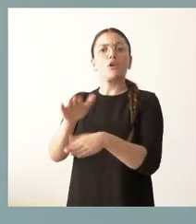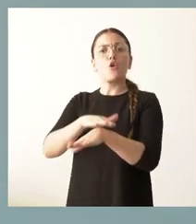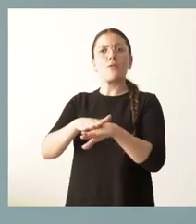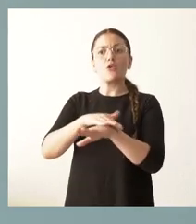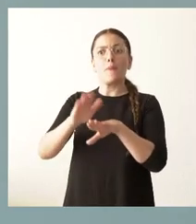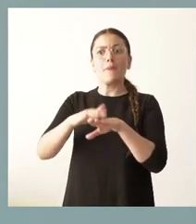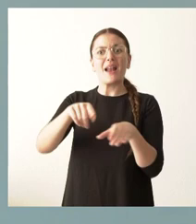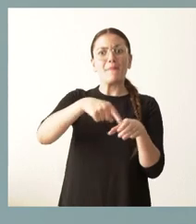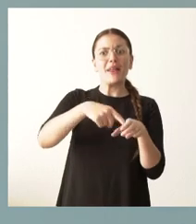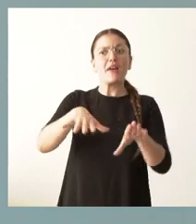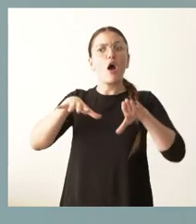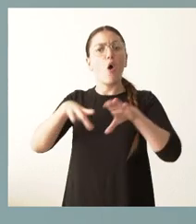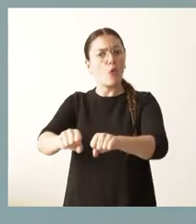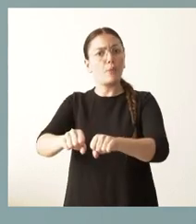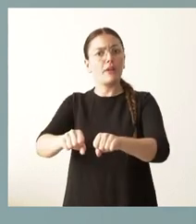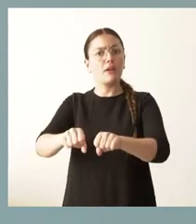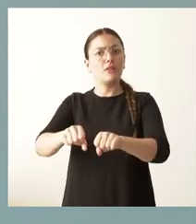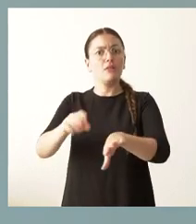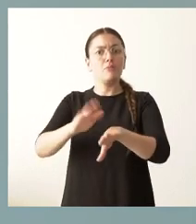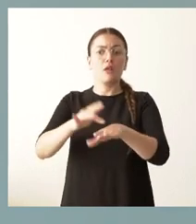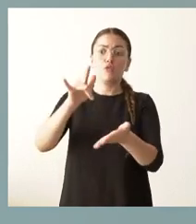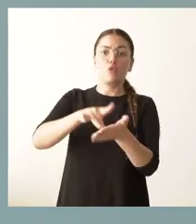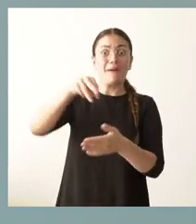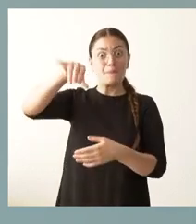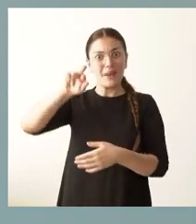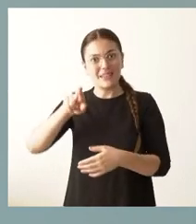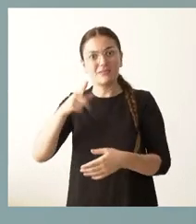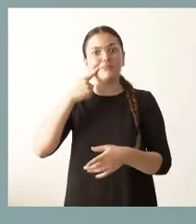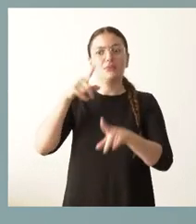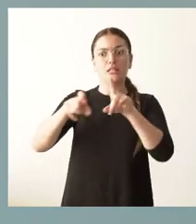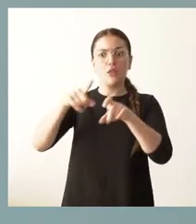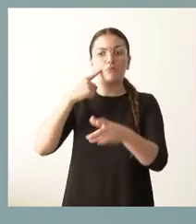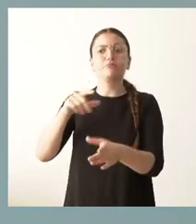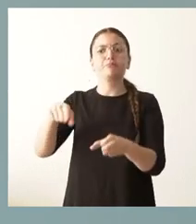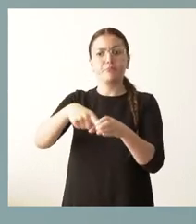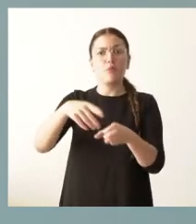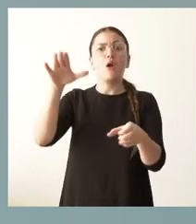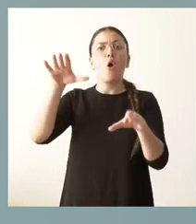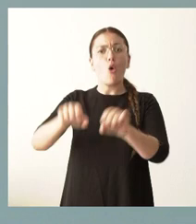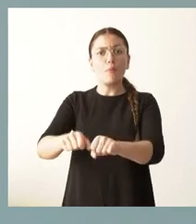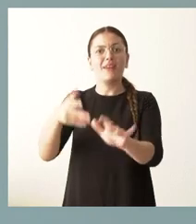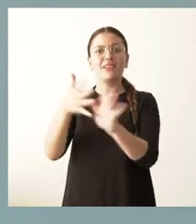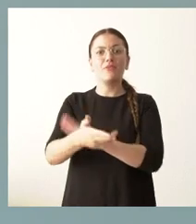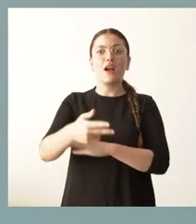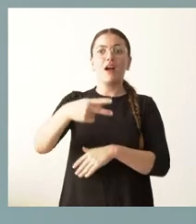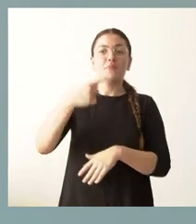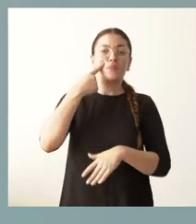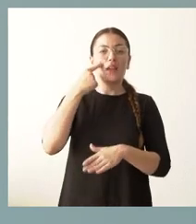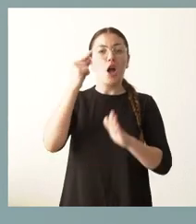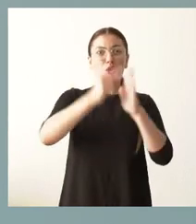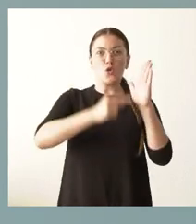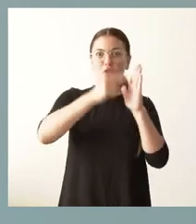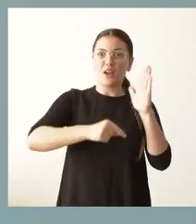que esas plazas se ocuparan en el procedimiento de selección MIR y que la nota de corte no fuera una nota eliminatoria, sino un proceso selectivo